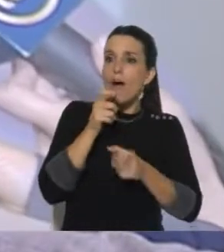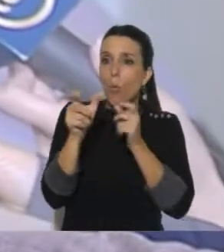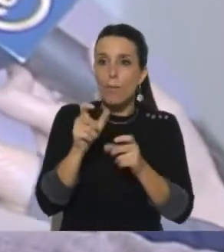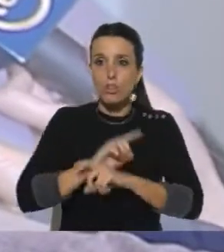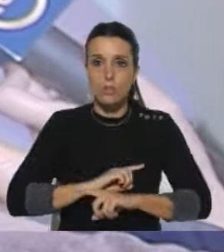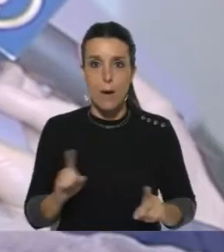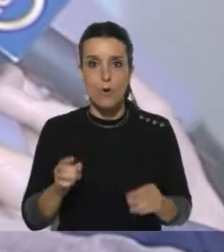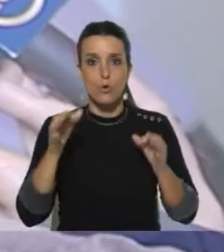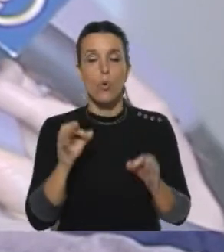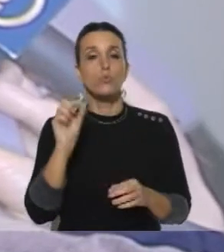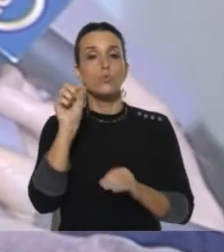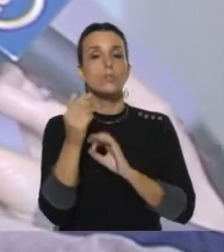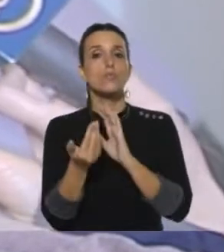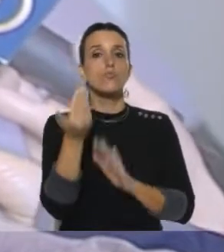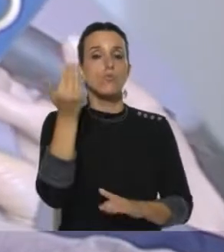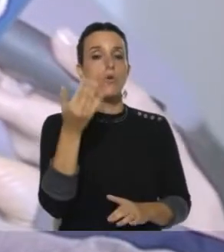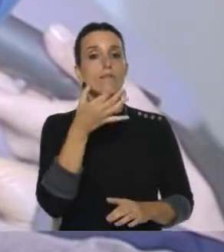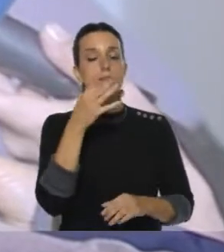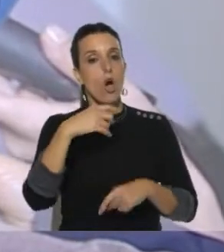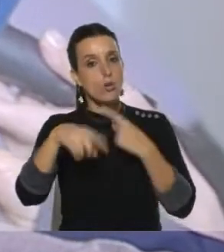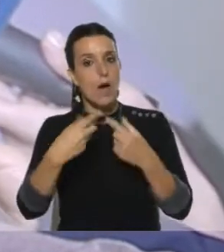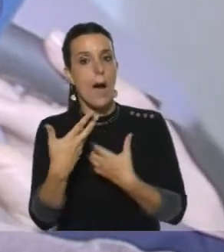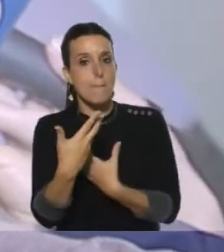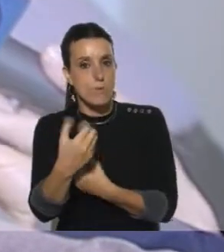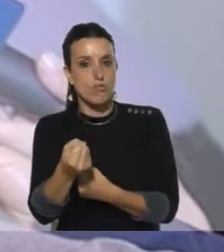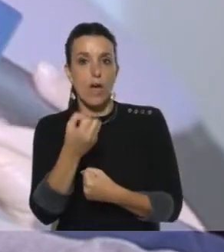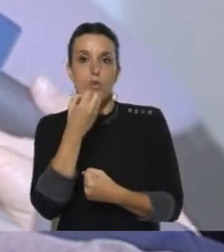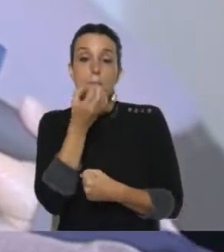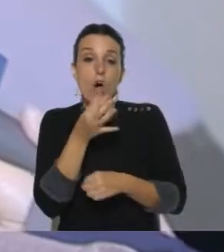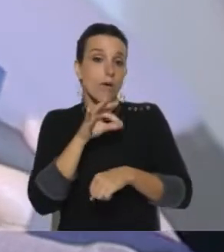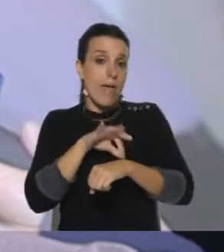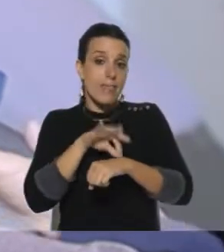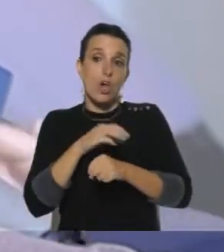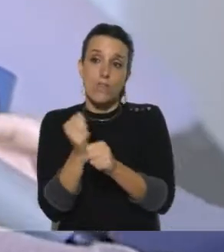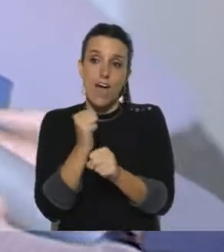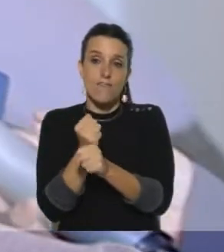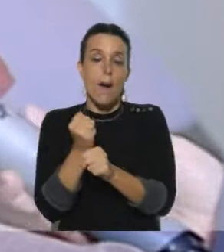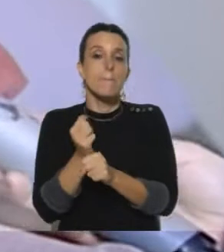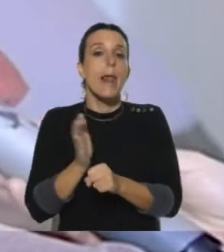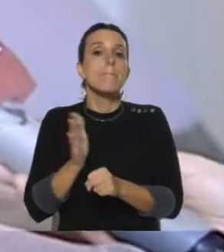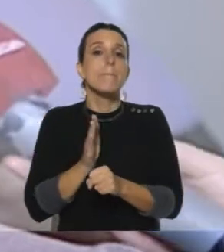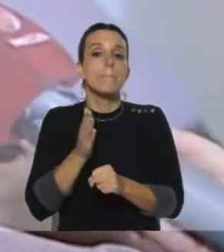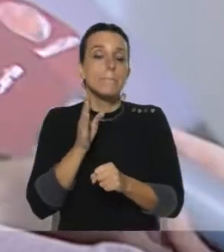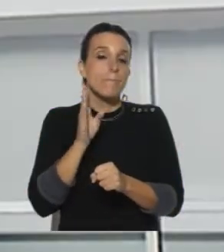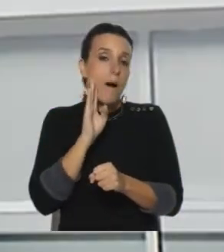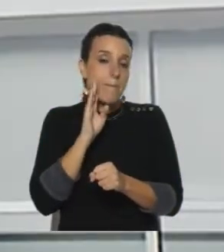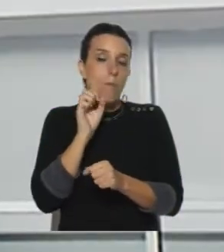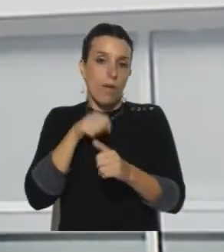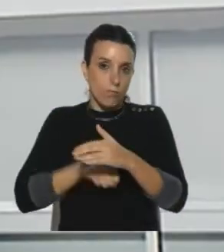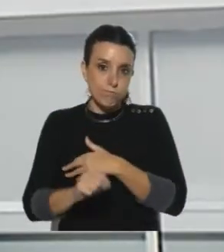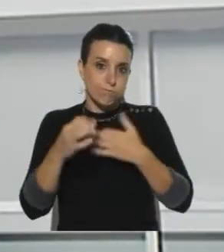Según publicó en su cuenta de Twitter, continuará apoyando el mejor desempeño de nuestra maternidad desde el lugar que toque.